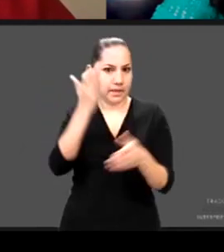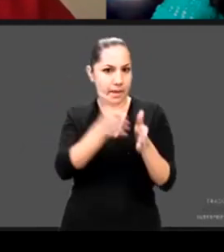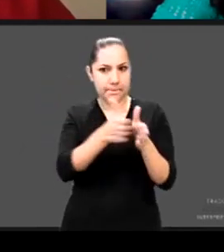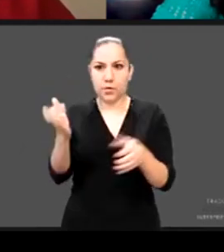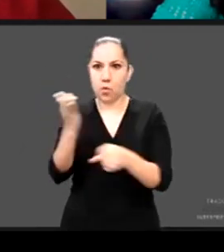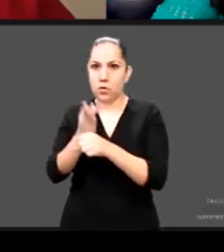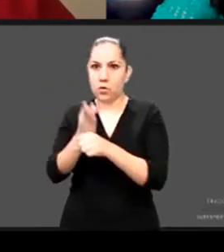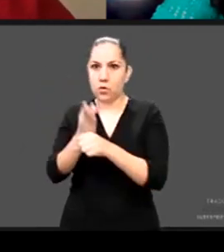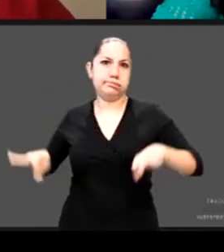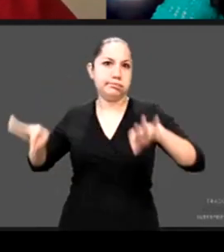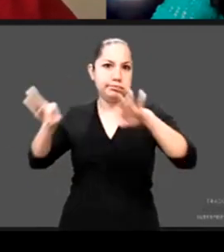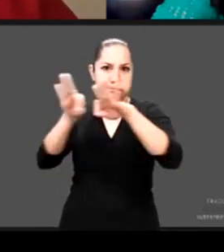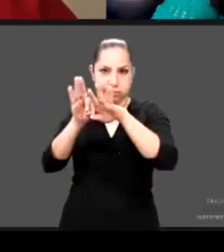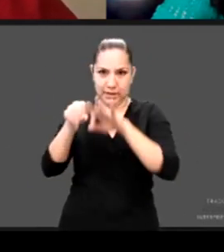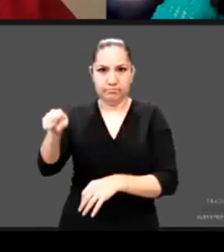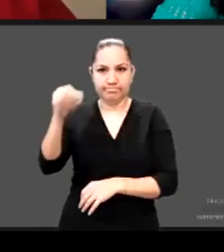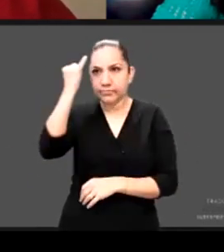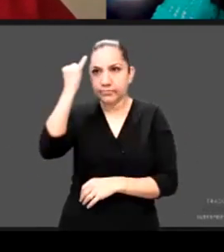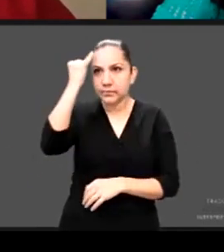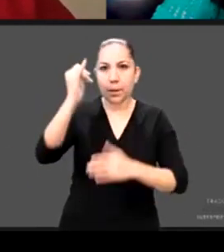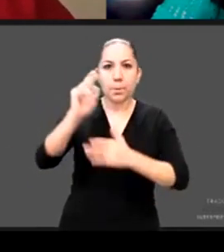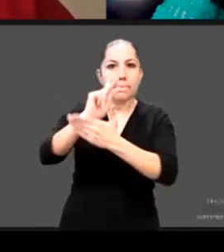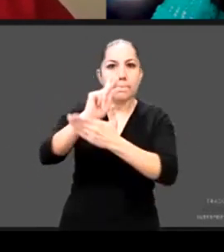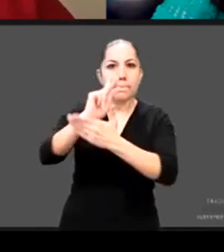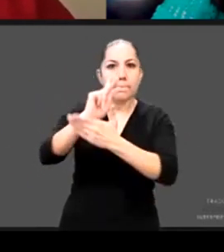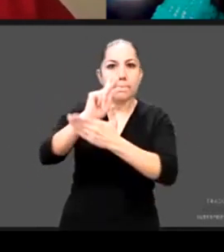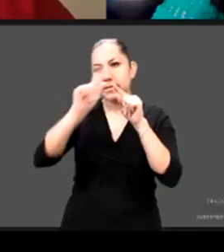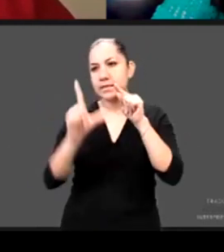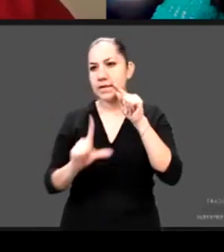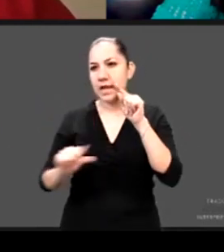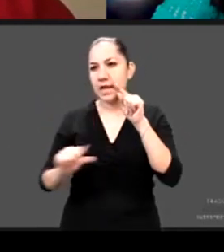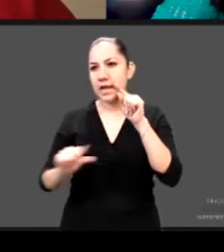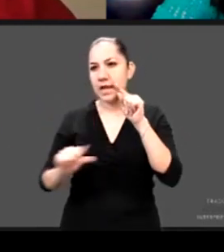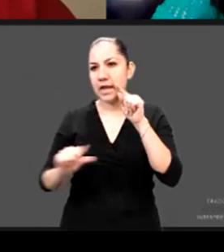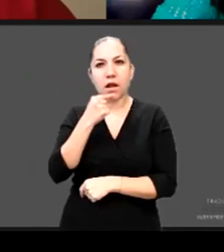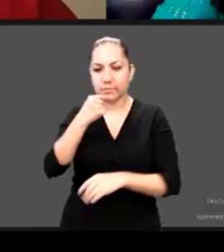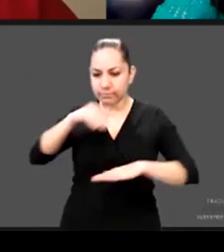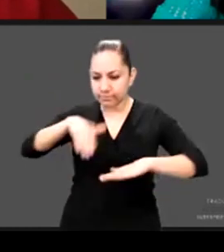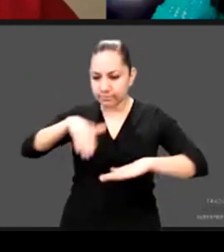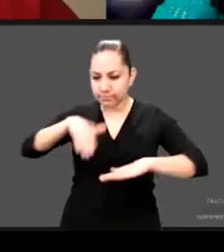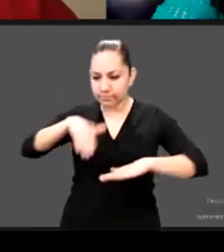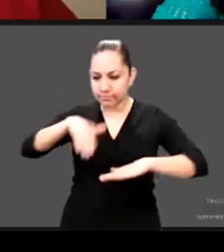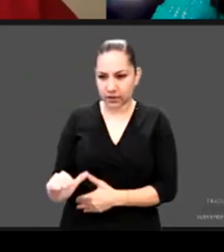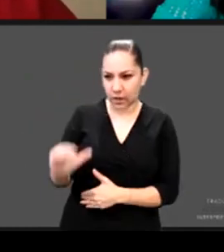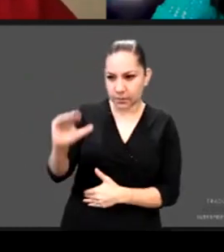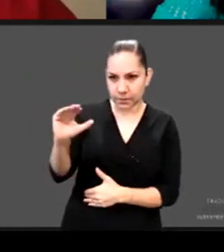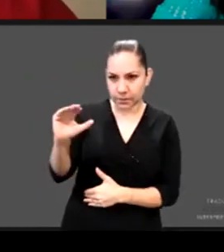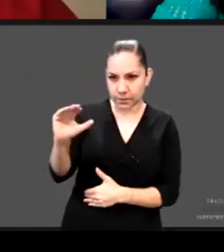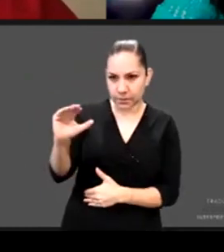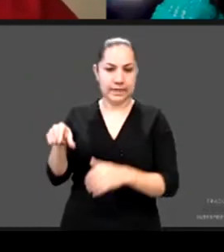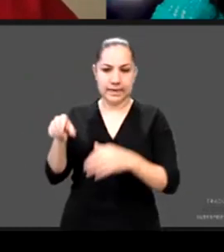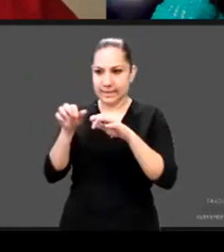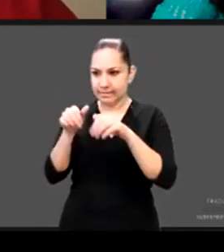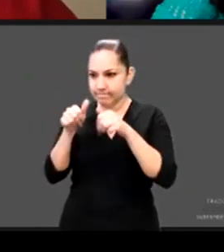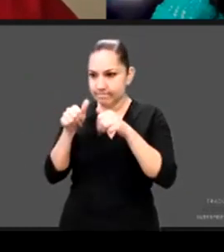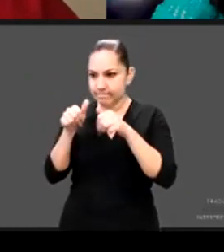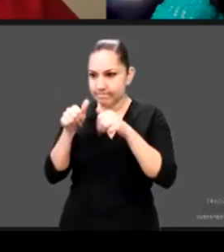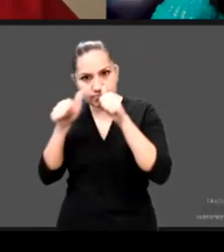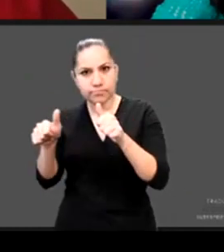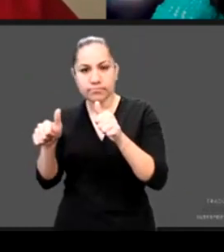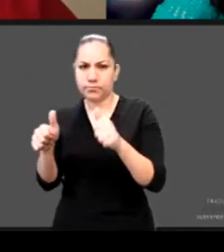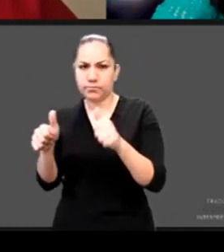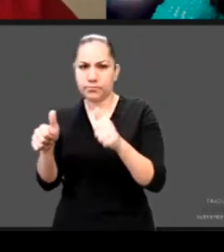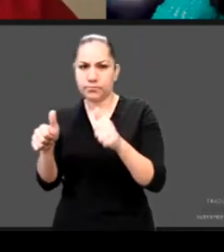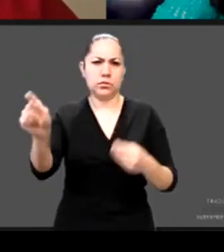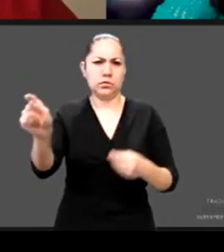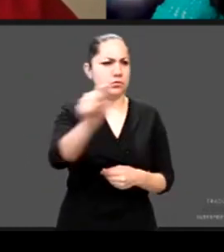de primera infancia en donde hemos tratado muchos y fundamentalmente ahí está el trabajo de Male y de nuestras